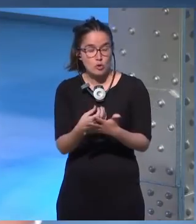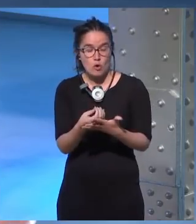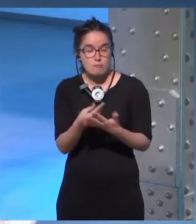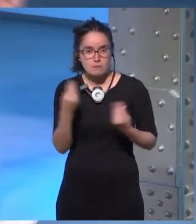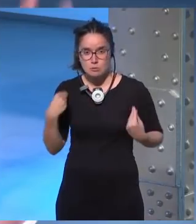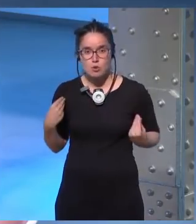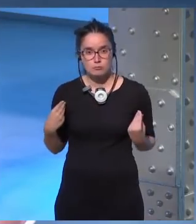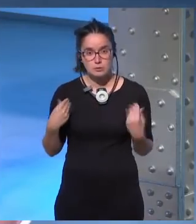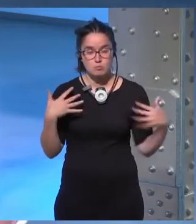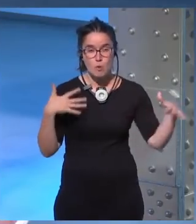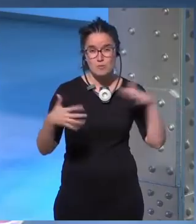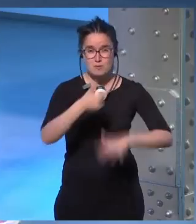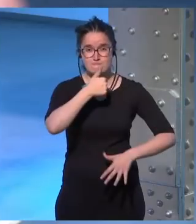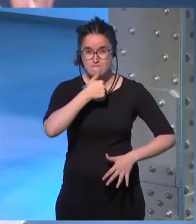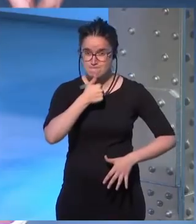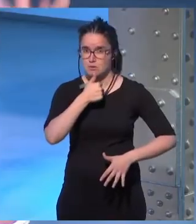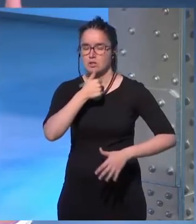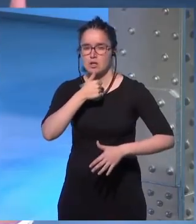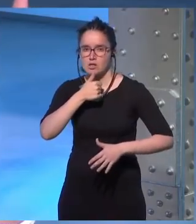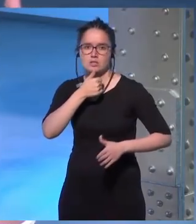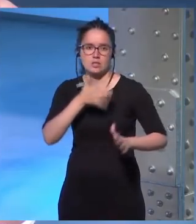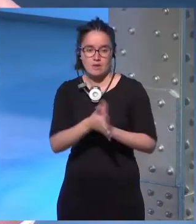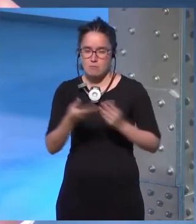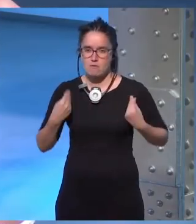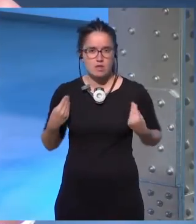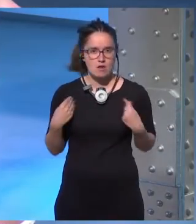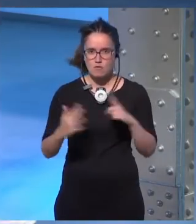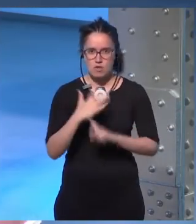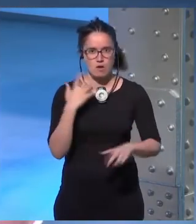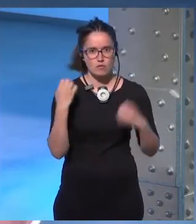eso movimientos de resistencia han sido una parte muy importante de mi vida